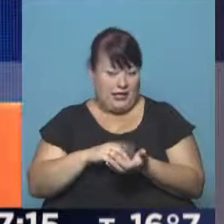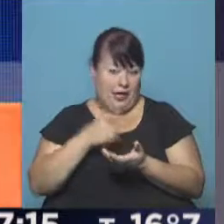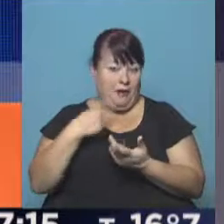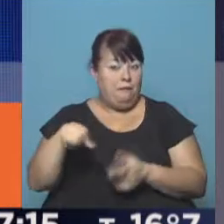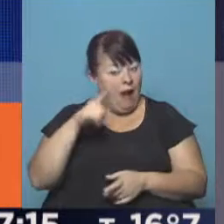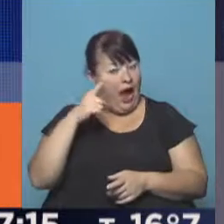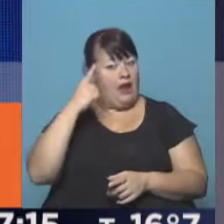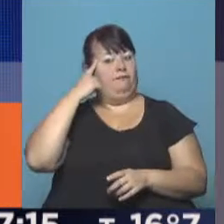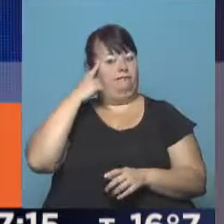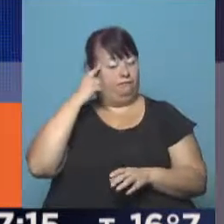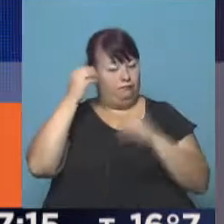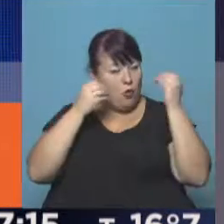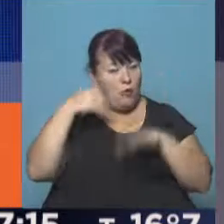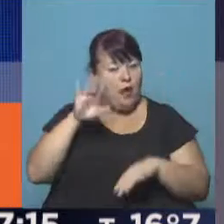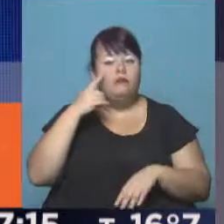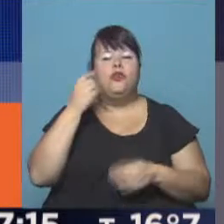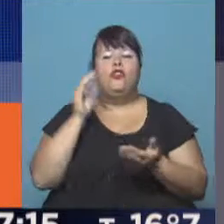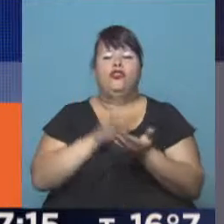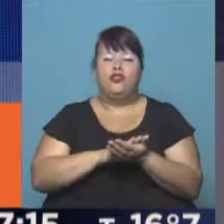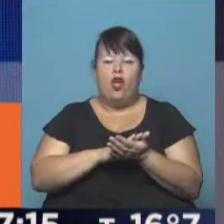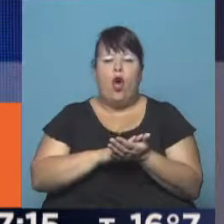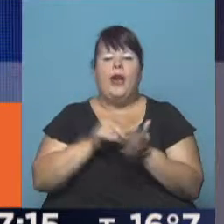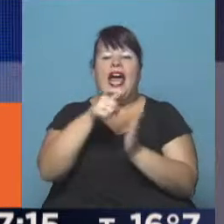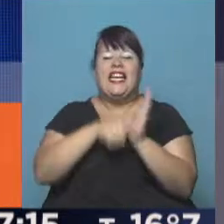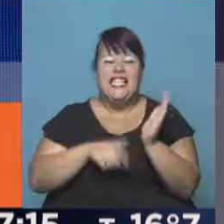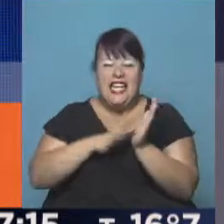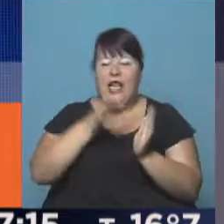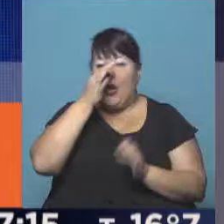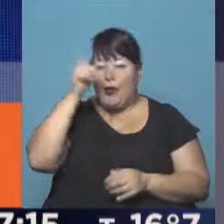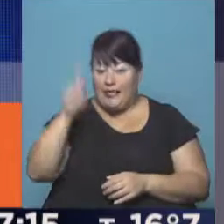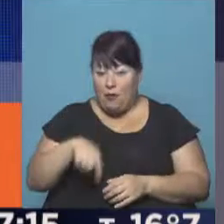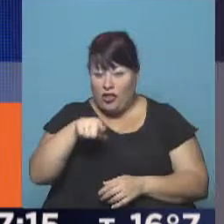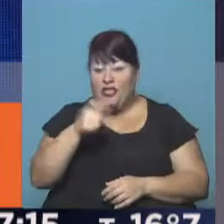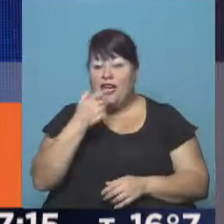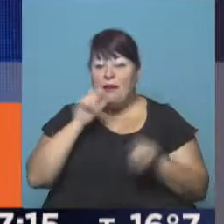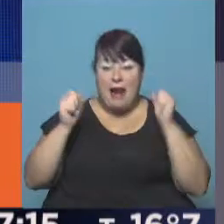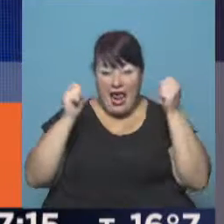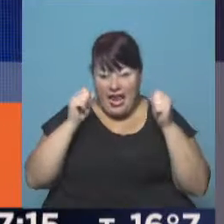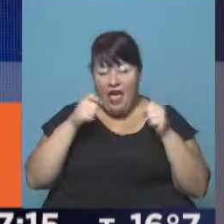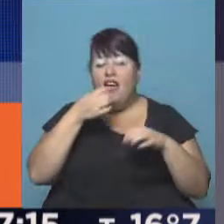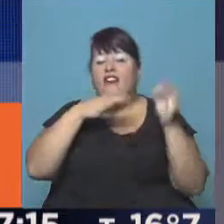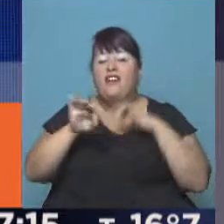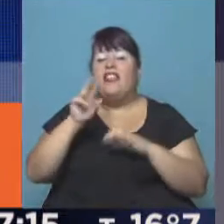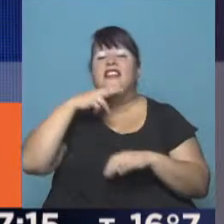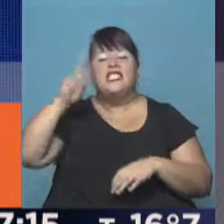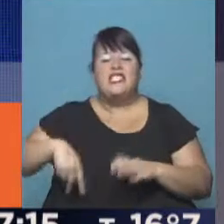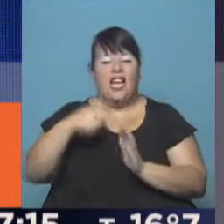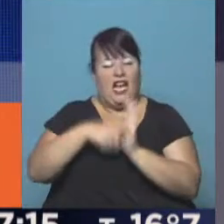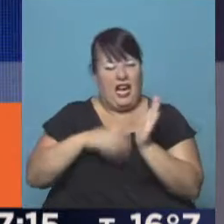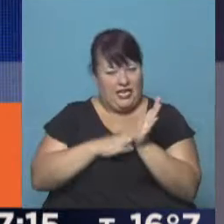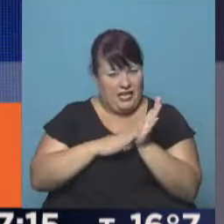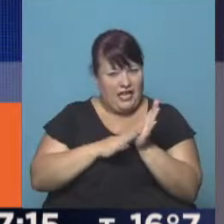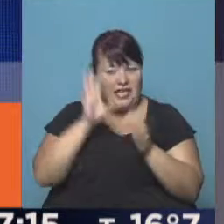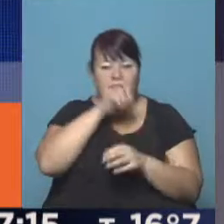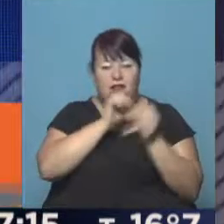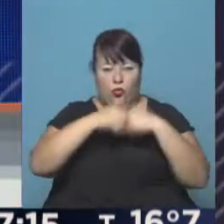generar todavía mayor preocupación está vinculada con las recetas. El 20% de esos ansiolíticos se vendió sin receta, en